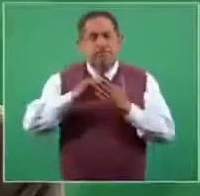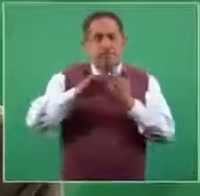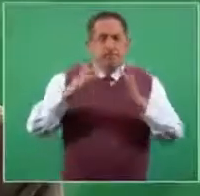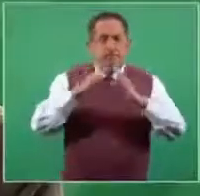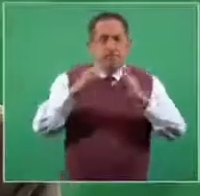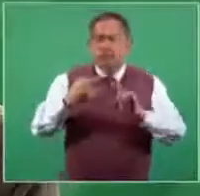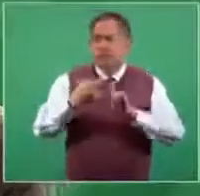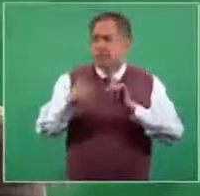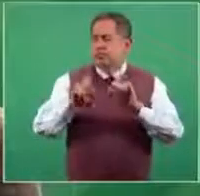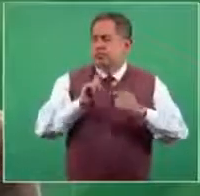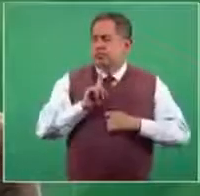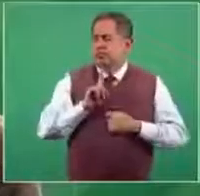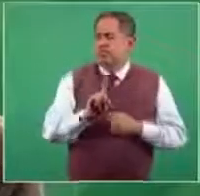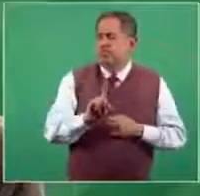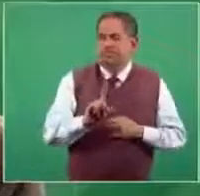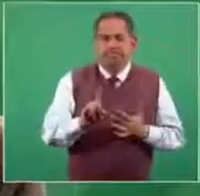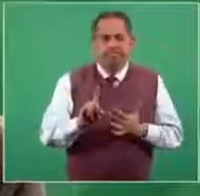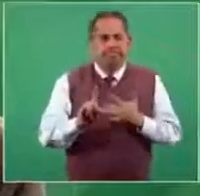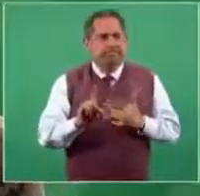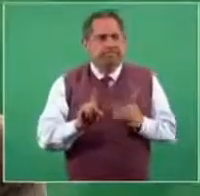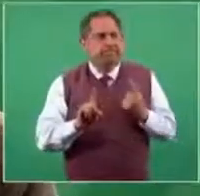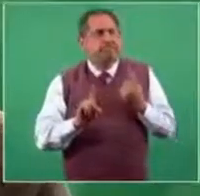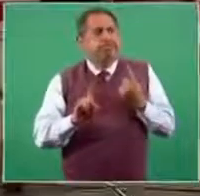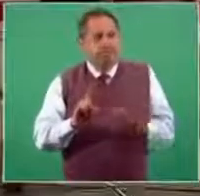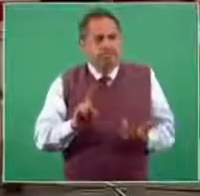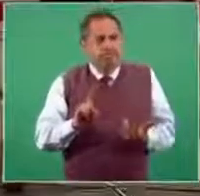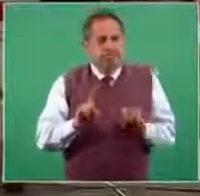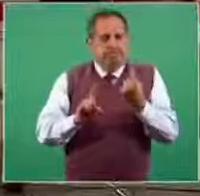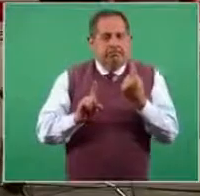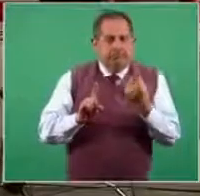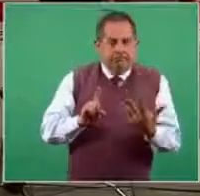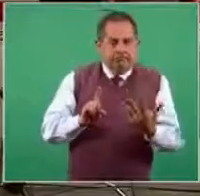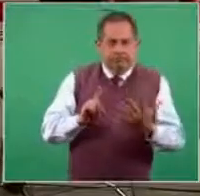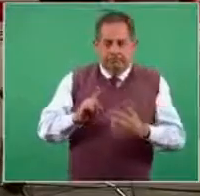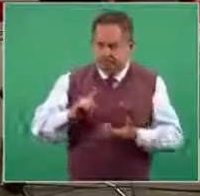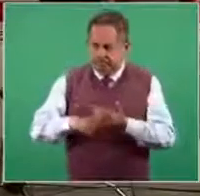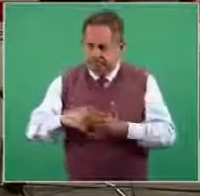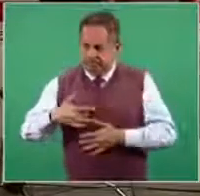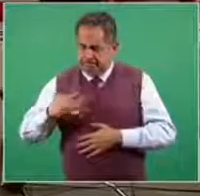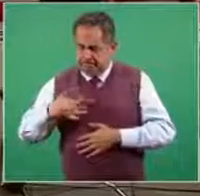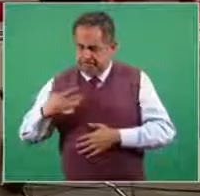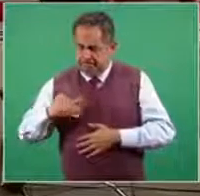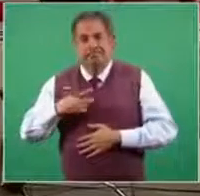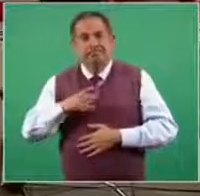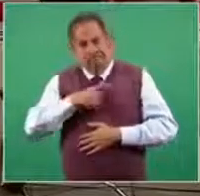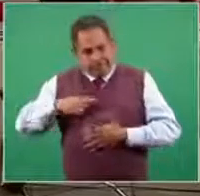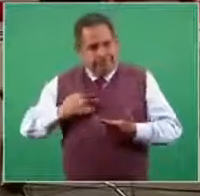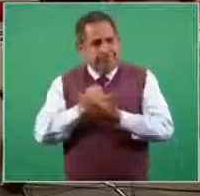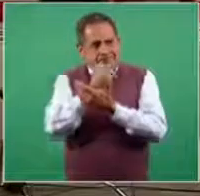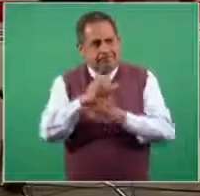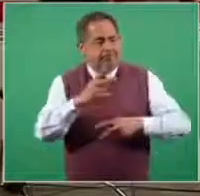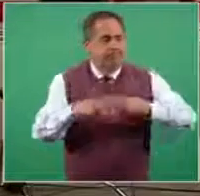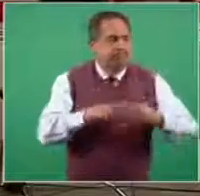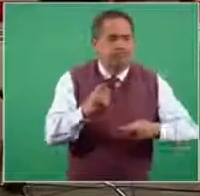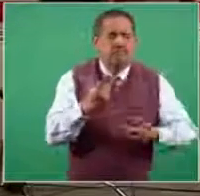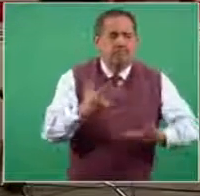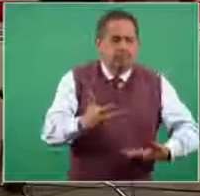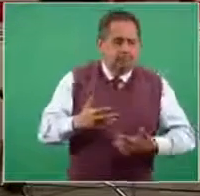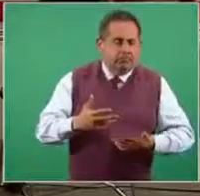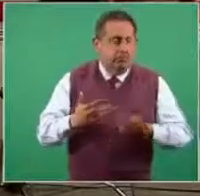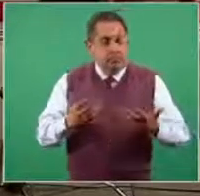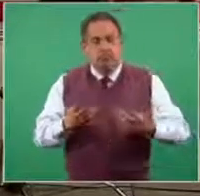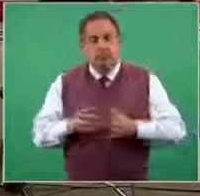su casa y tiene que tomar decisiones, presenta síntomas, tiene que tomar decisiones, acude